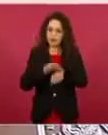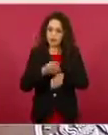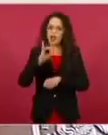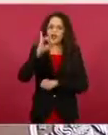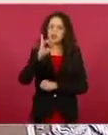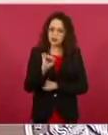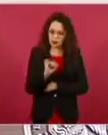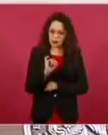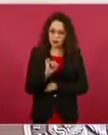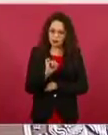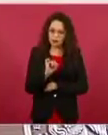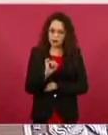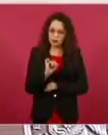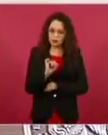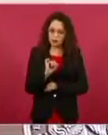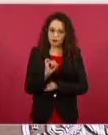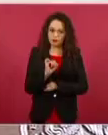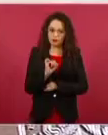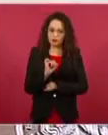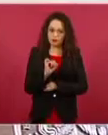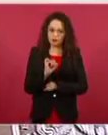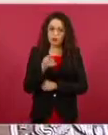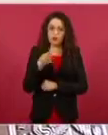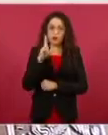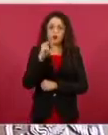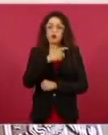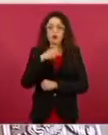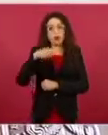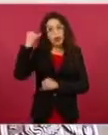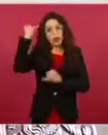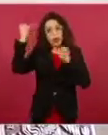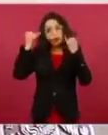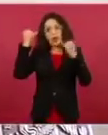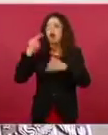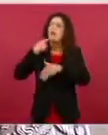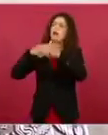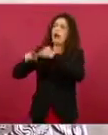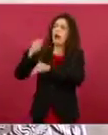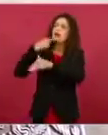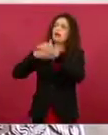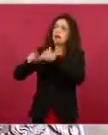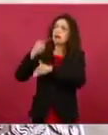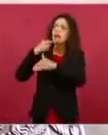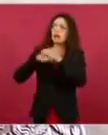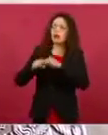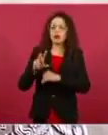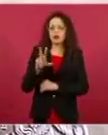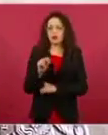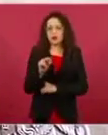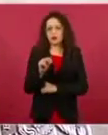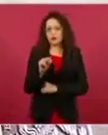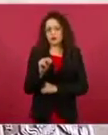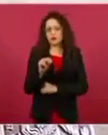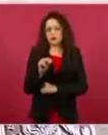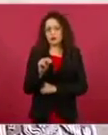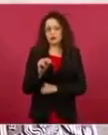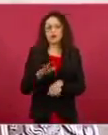fabricar delitos con propósitos politiqueros. ¡Gracias!